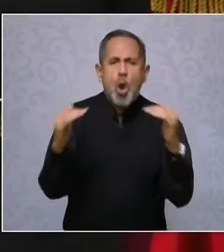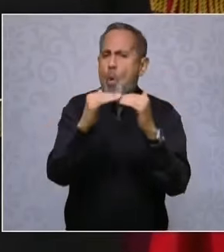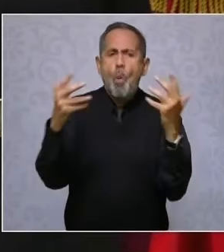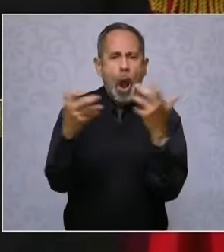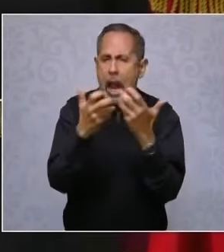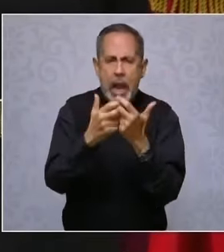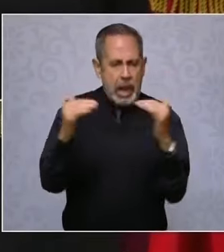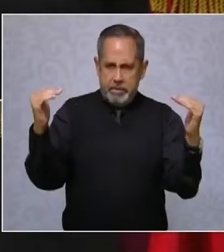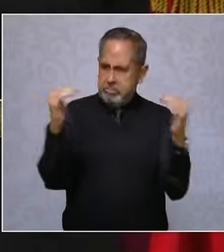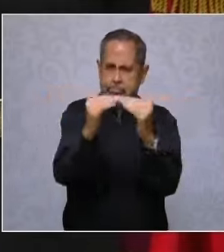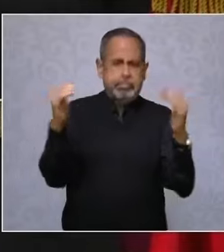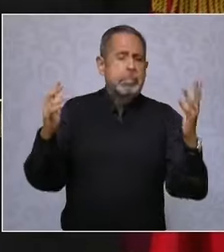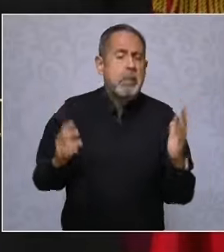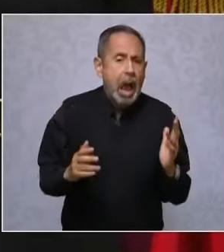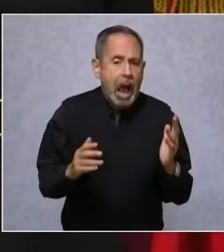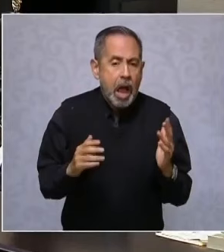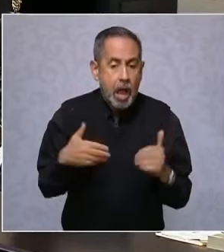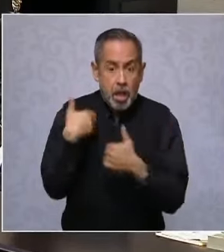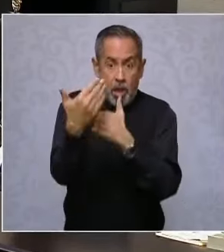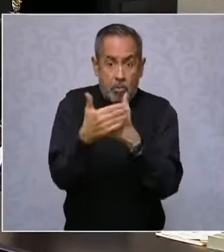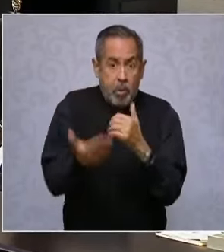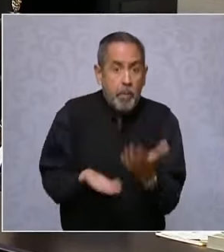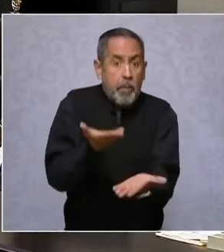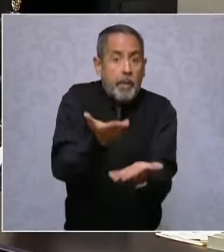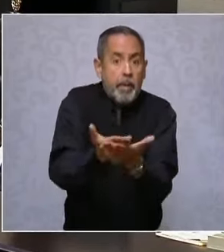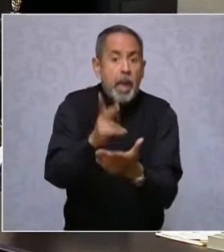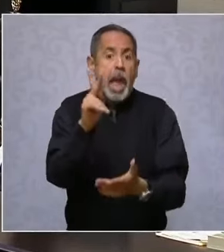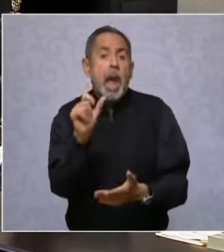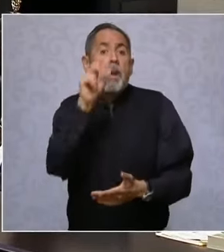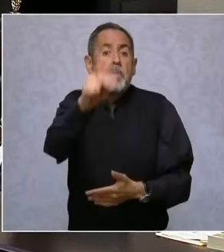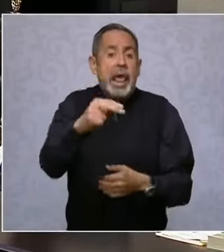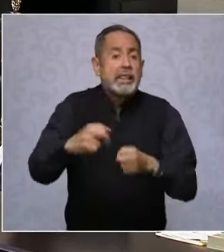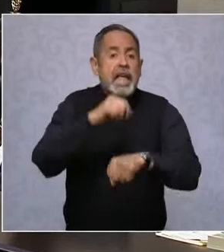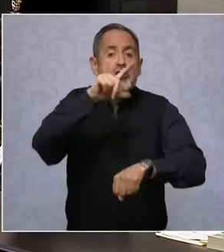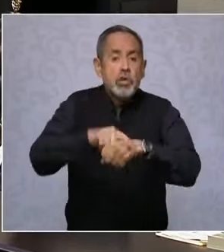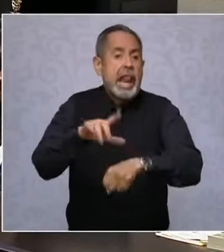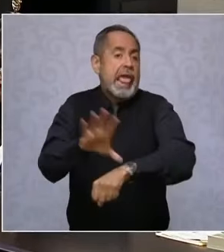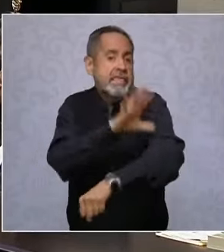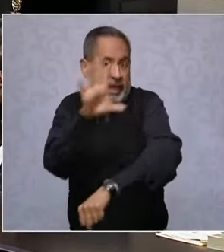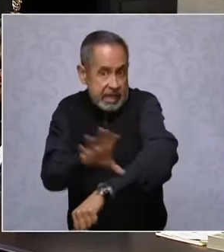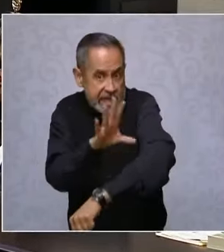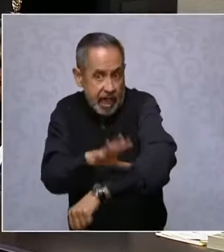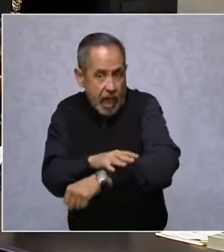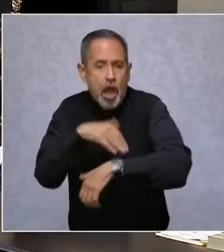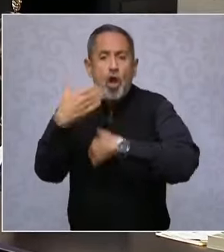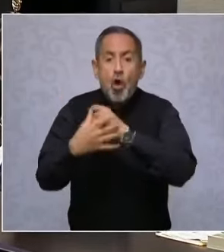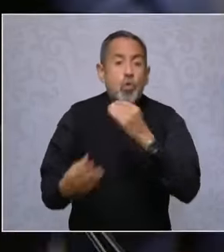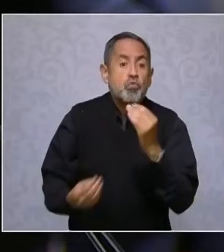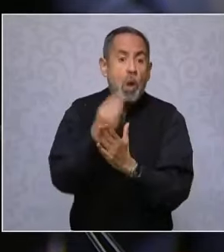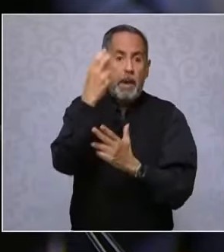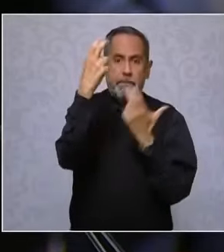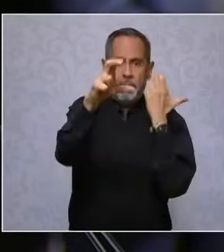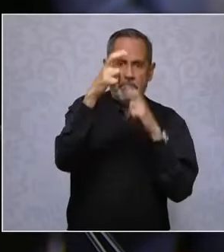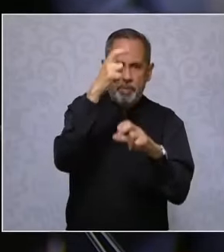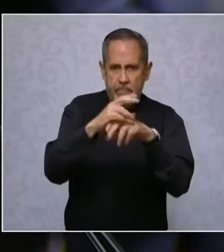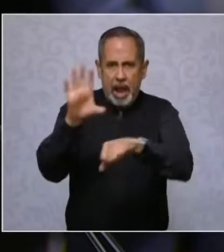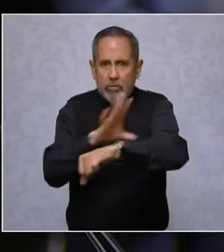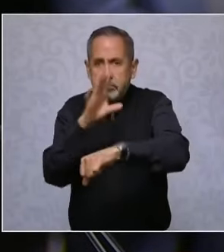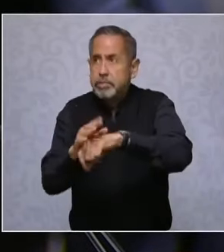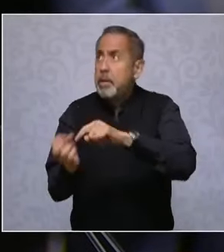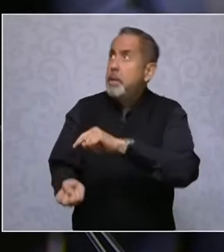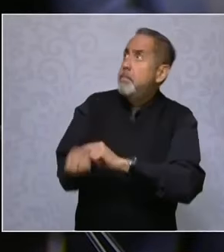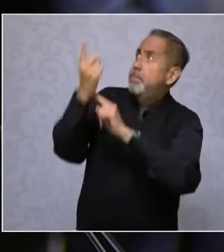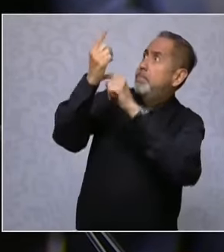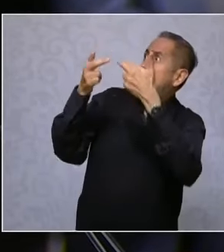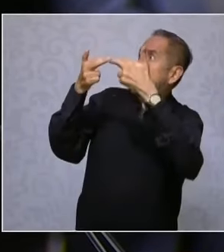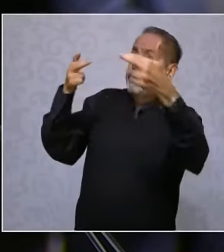presentaremos el Plan Nacional de Energía, que incluye nuevas inversiones en transmisión, generación